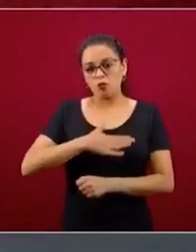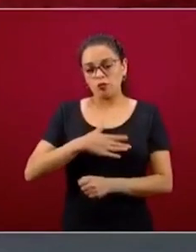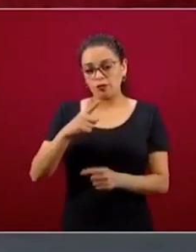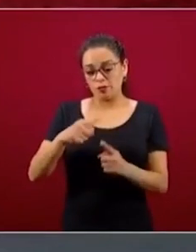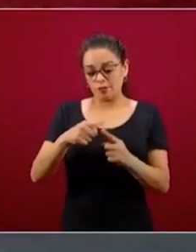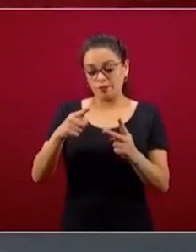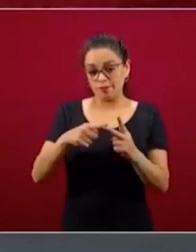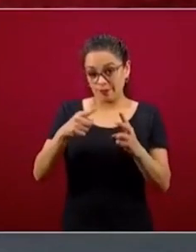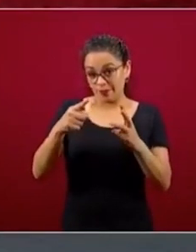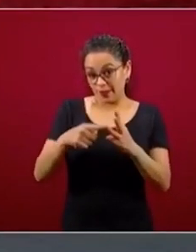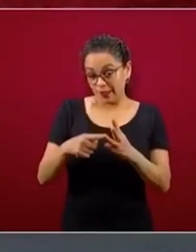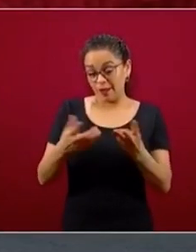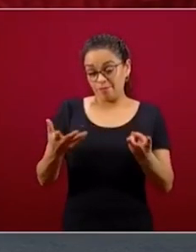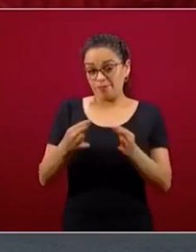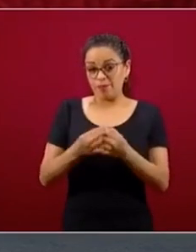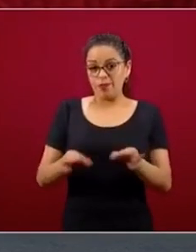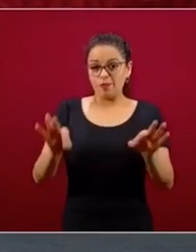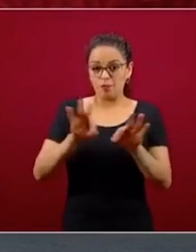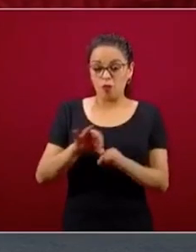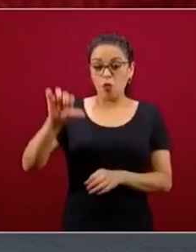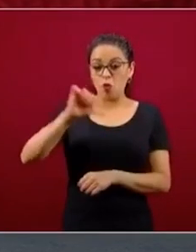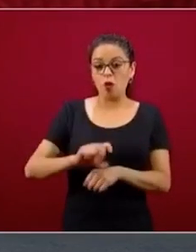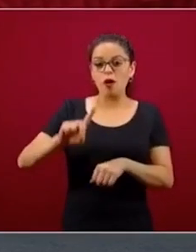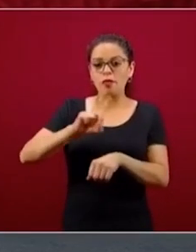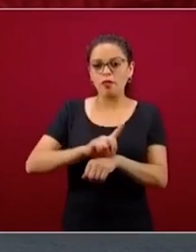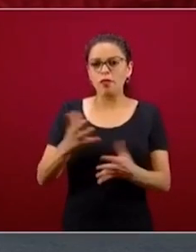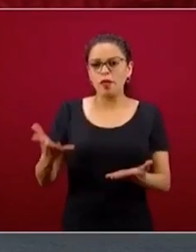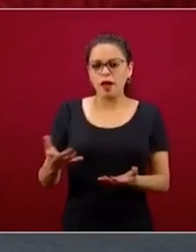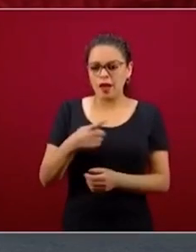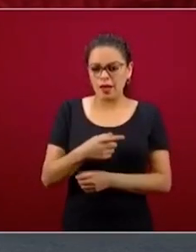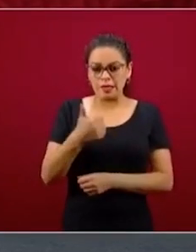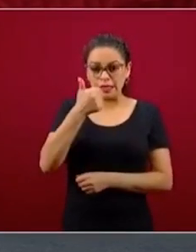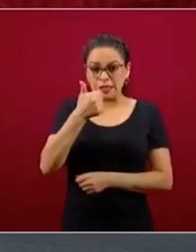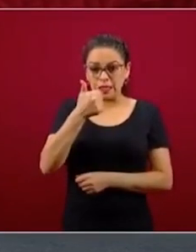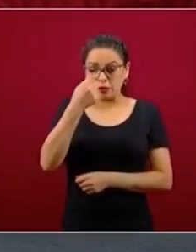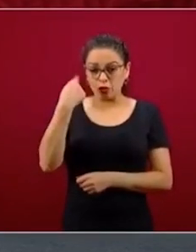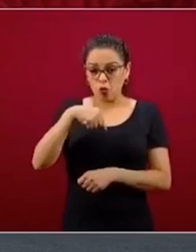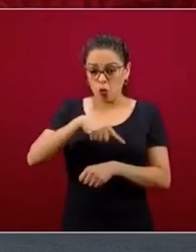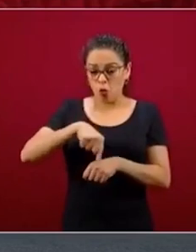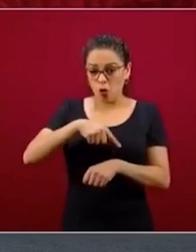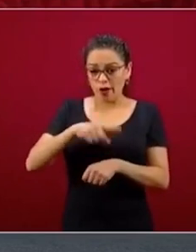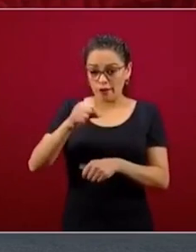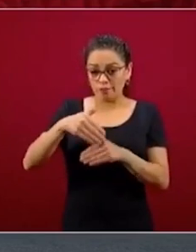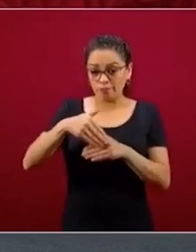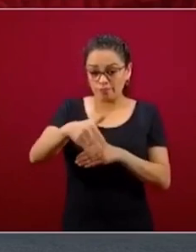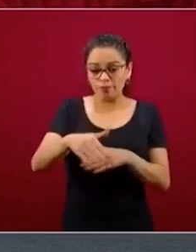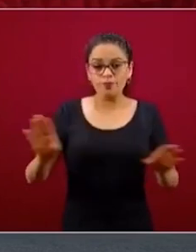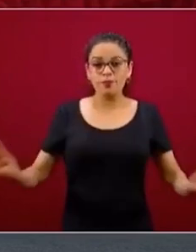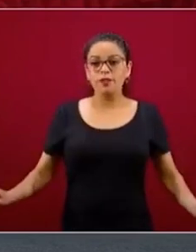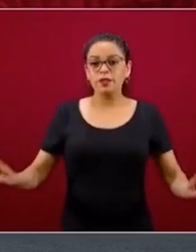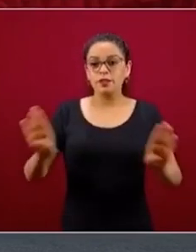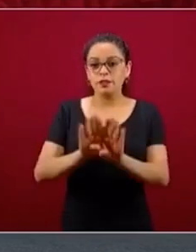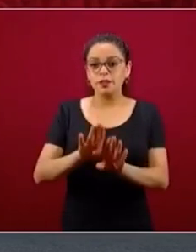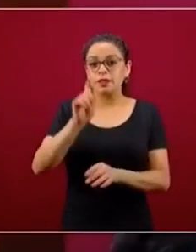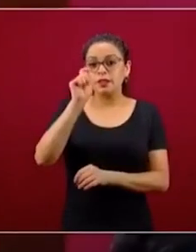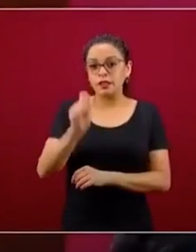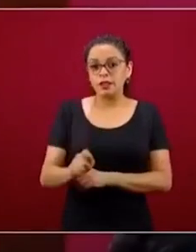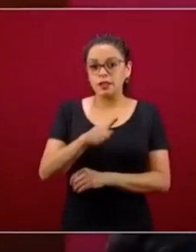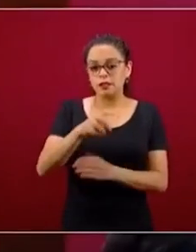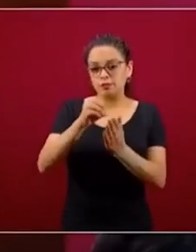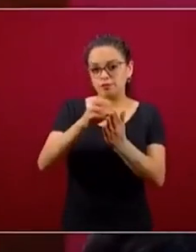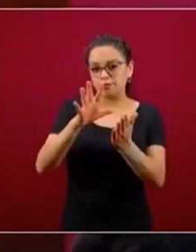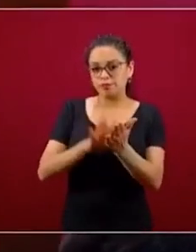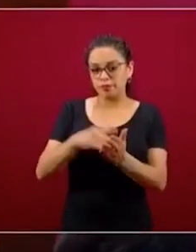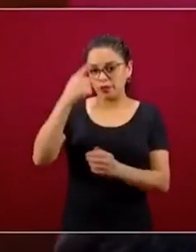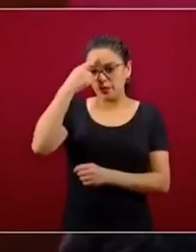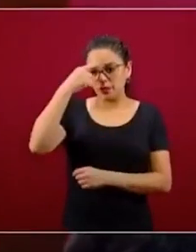El día de hoy es un día muy importante porque dentro de exactamente seis horas estará cerrándose el registro de los créditos para